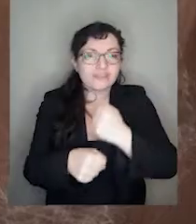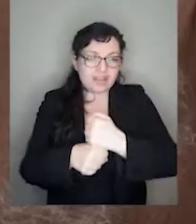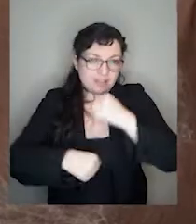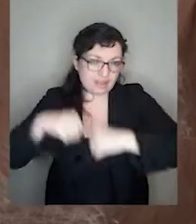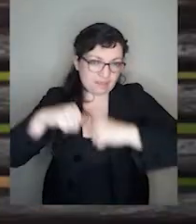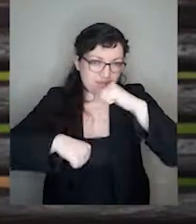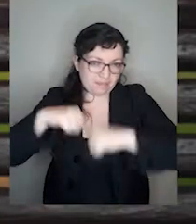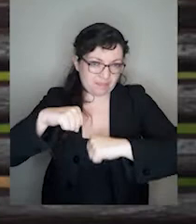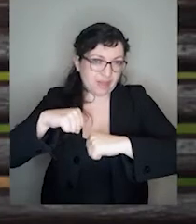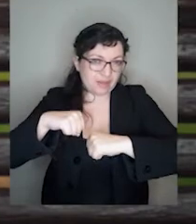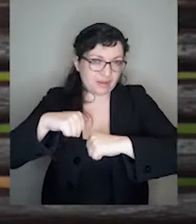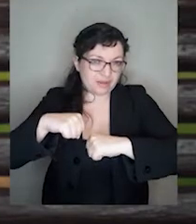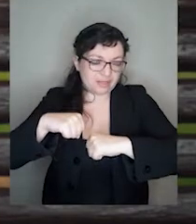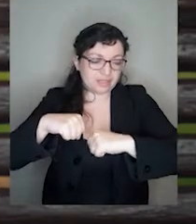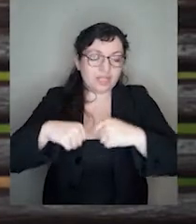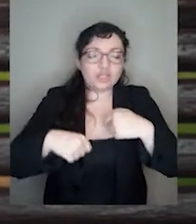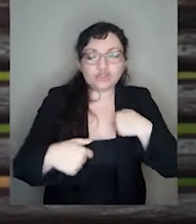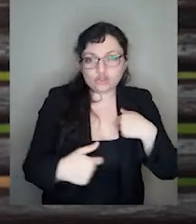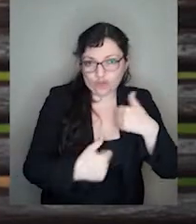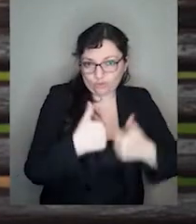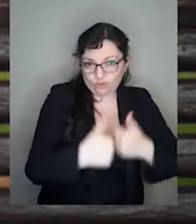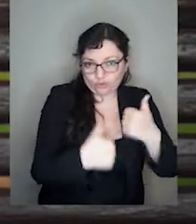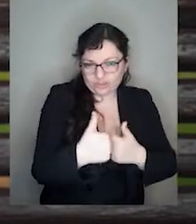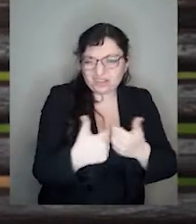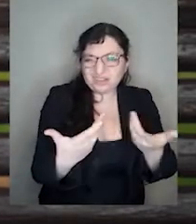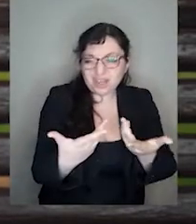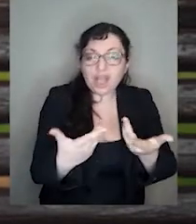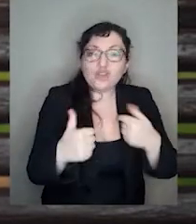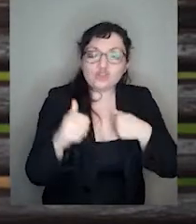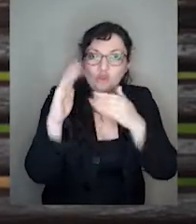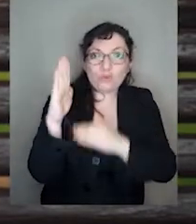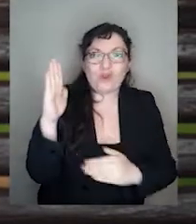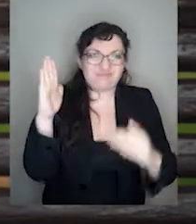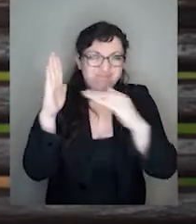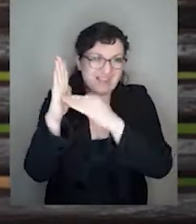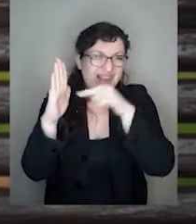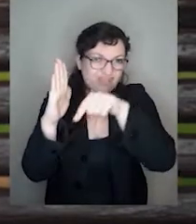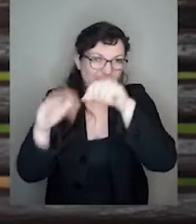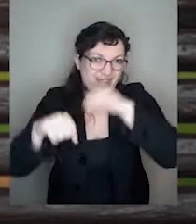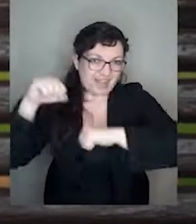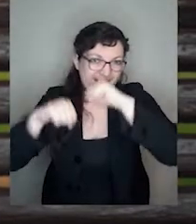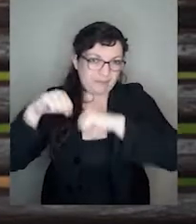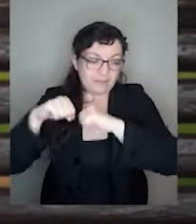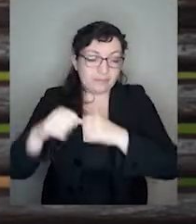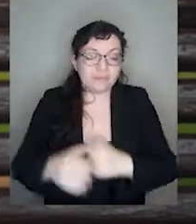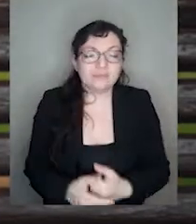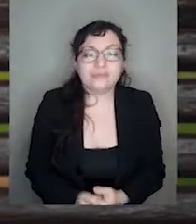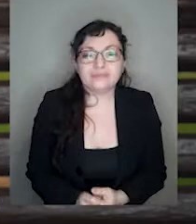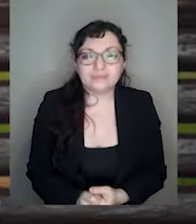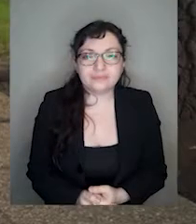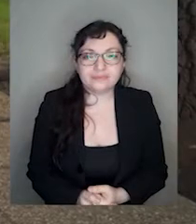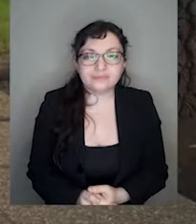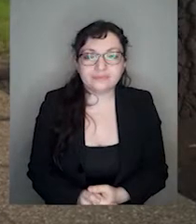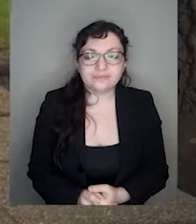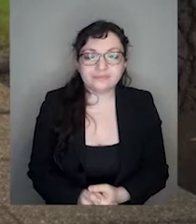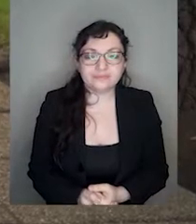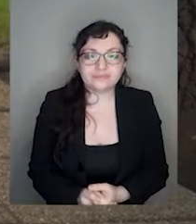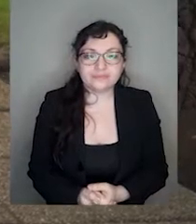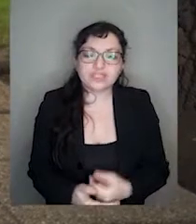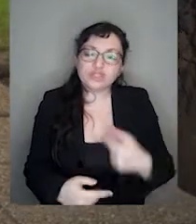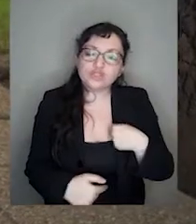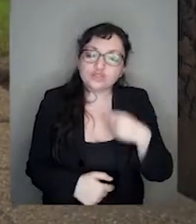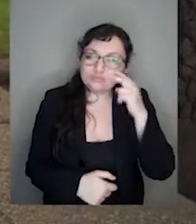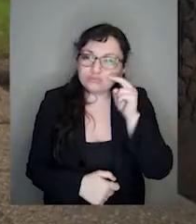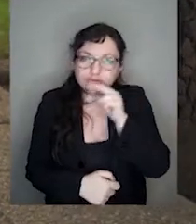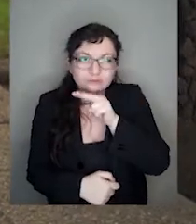empresa industrial y era profesional, por lo tanto estaba en un nivel relativamente alto de la organización y